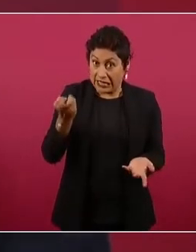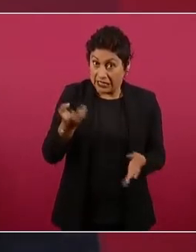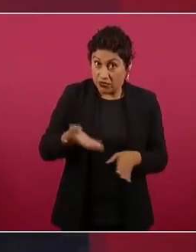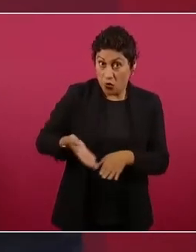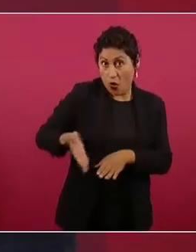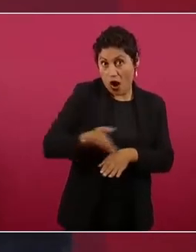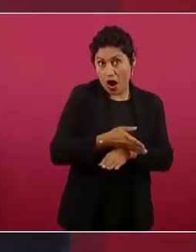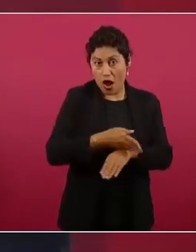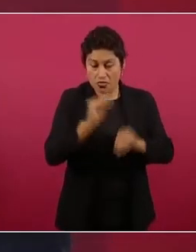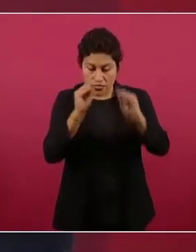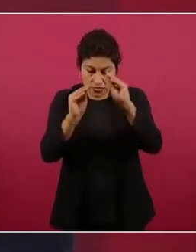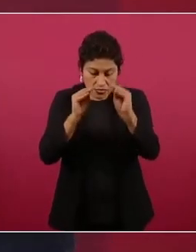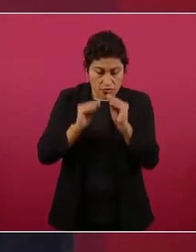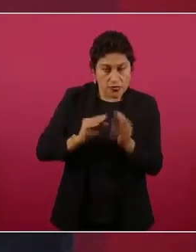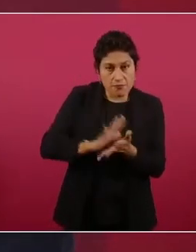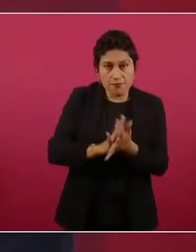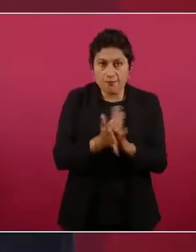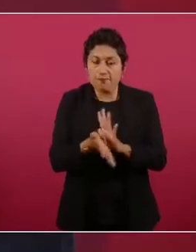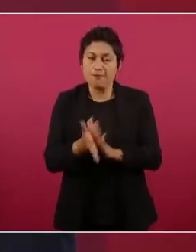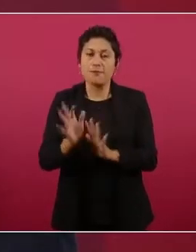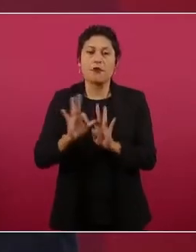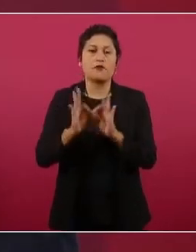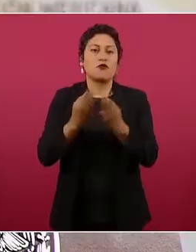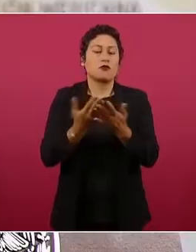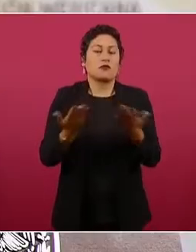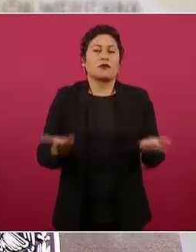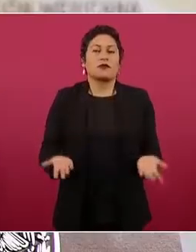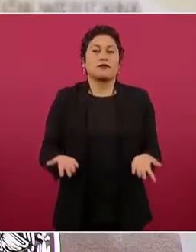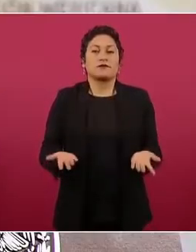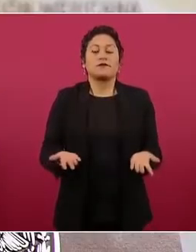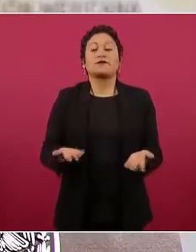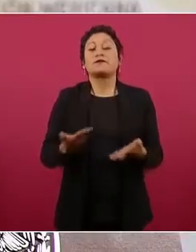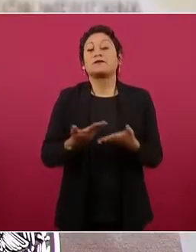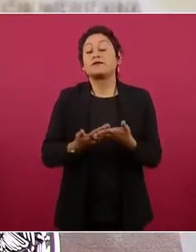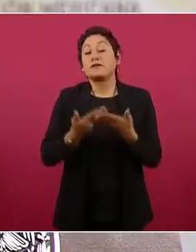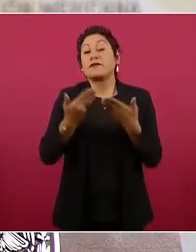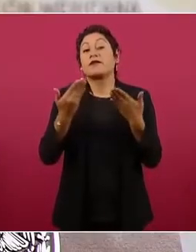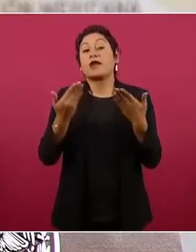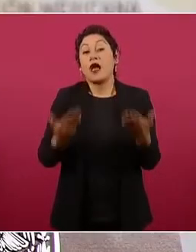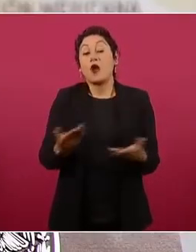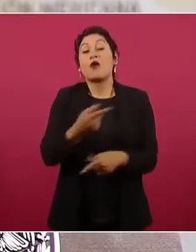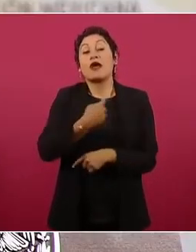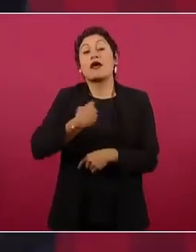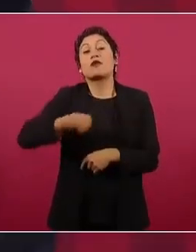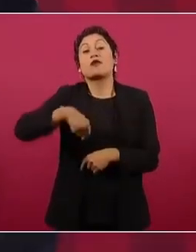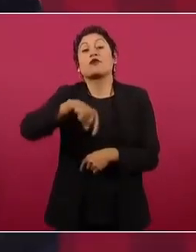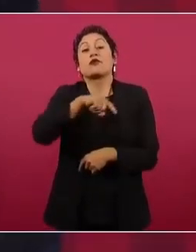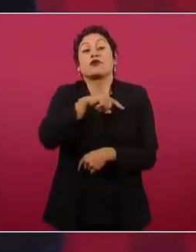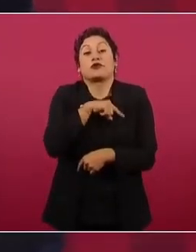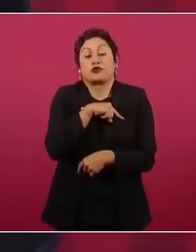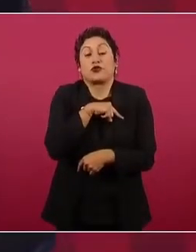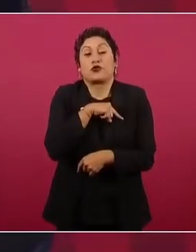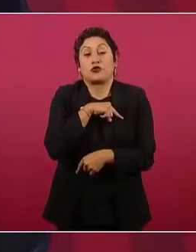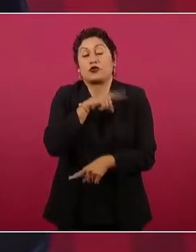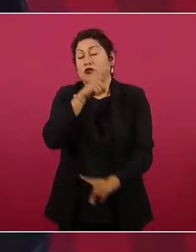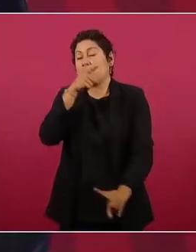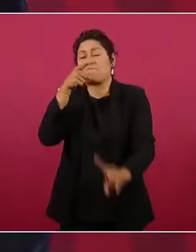estamos buscando cumplir con el compromiso de que hay internet